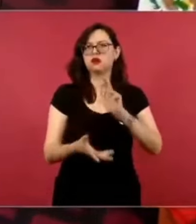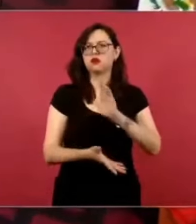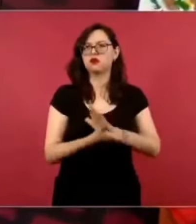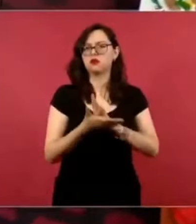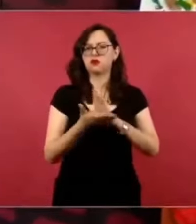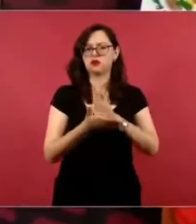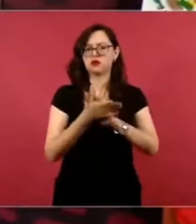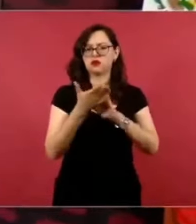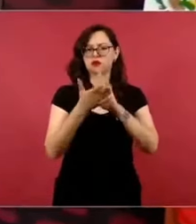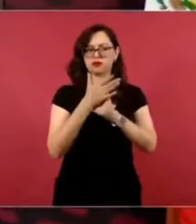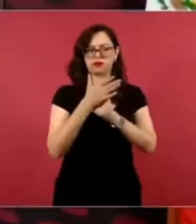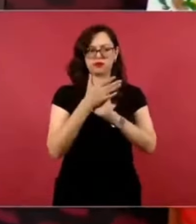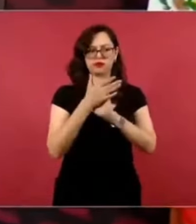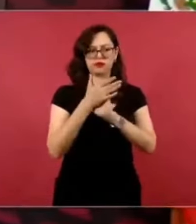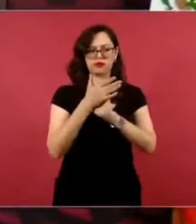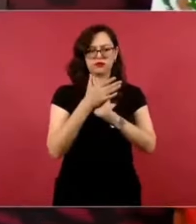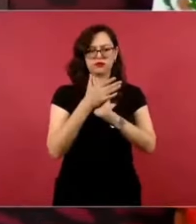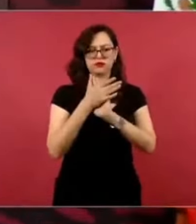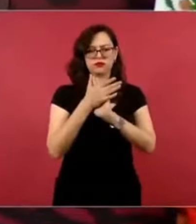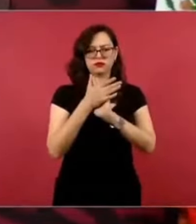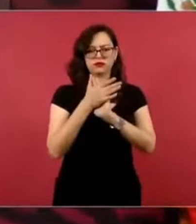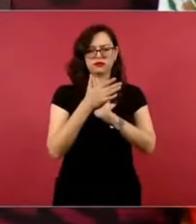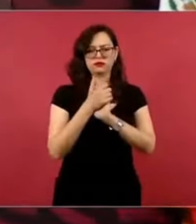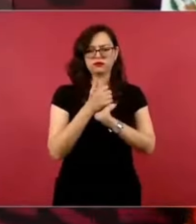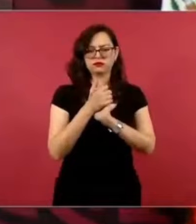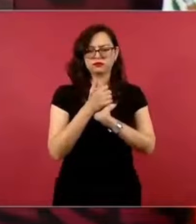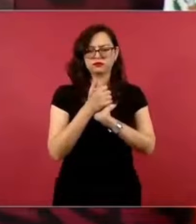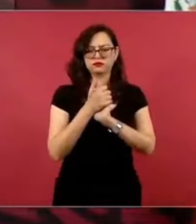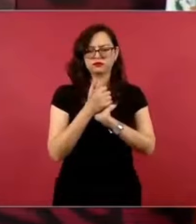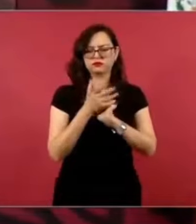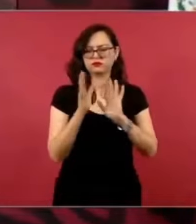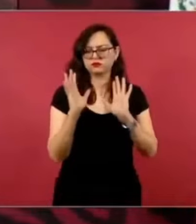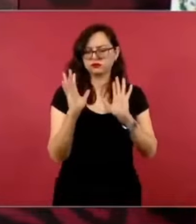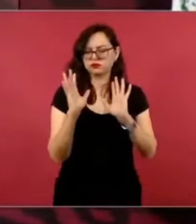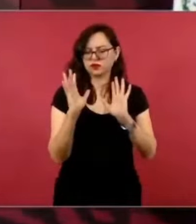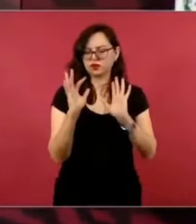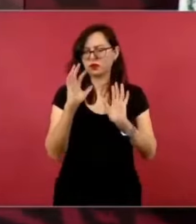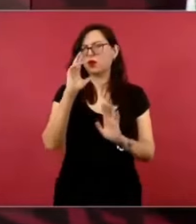un canal en